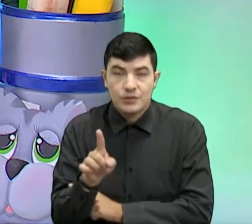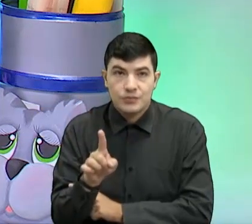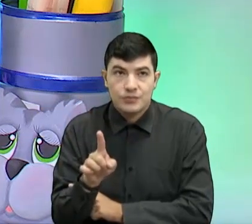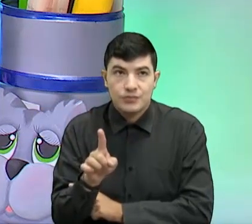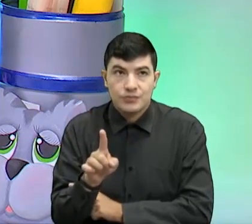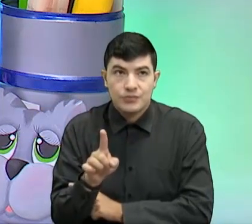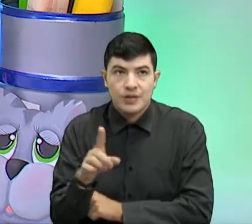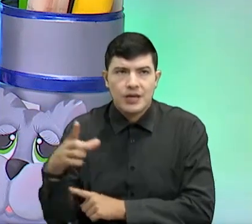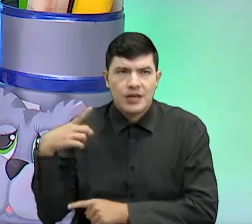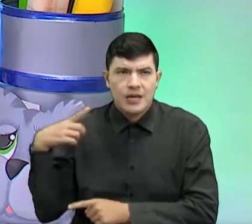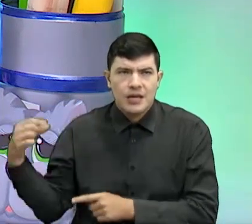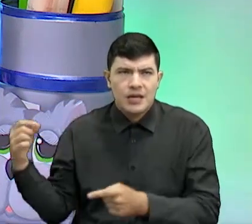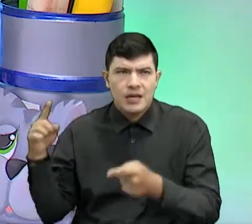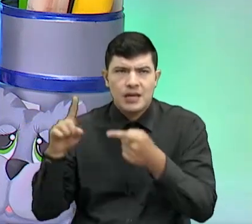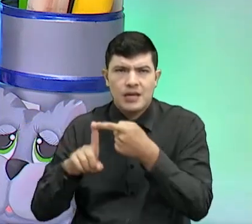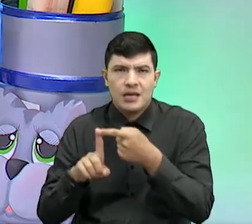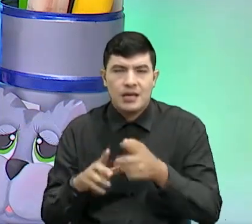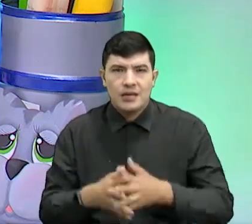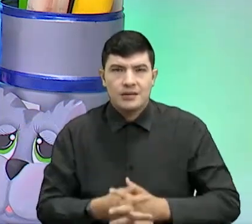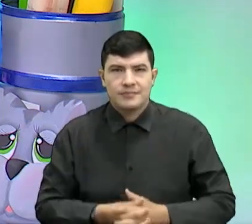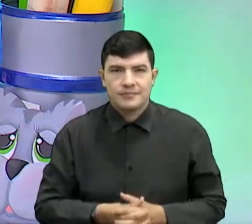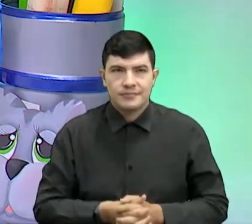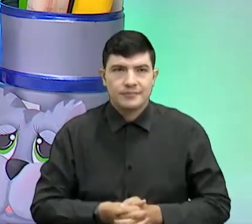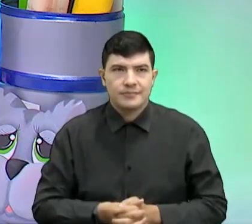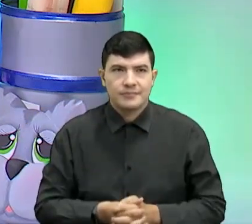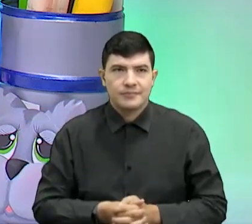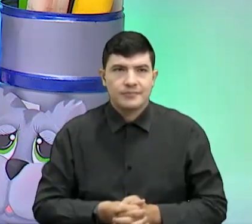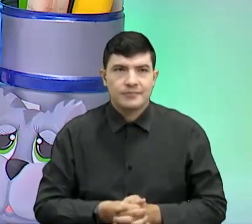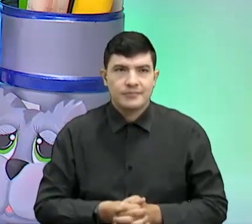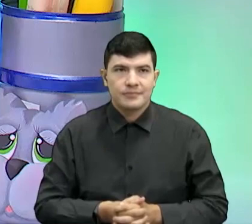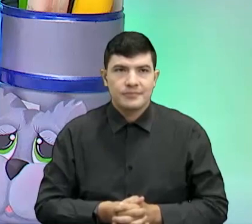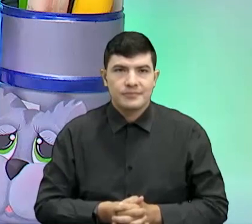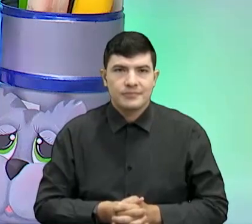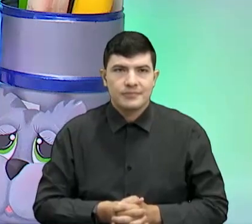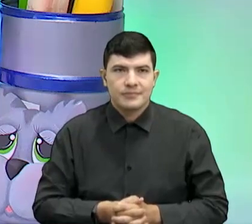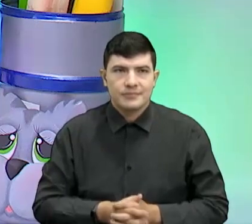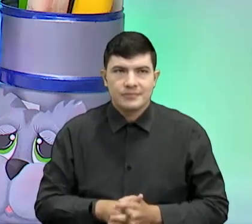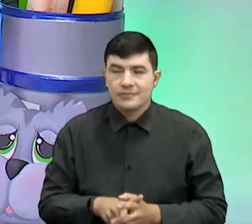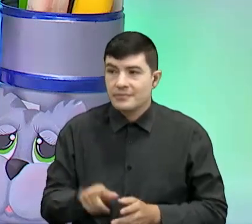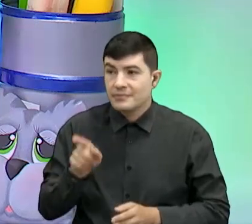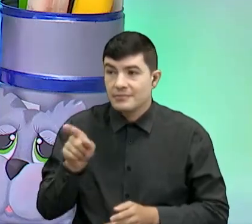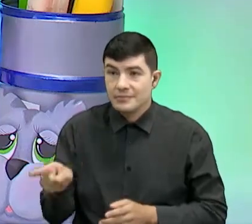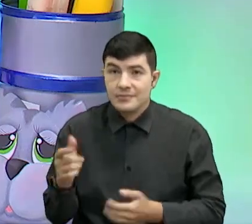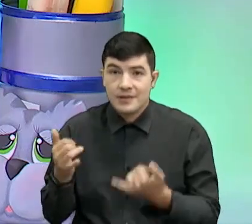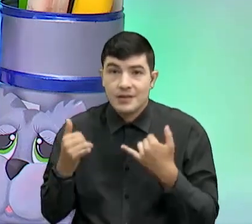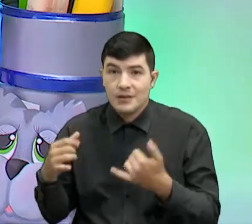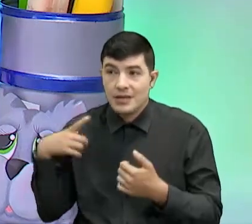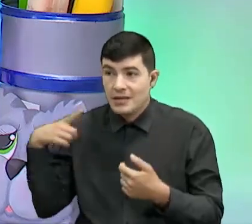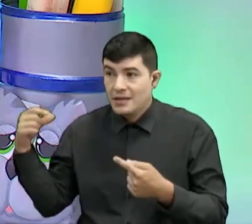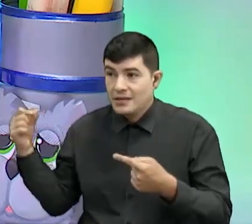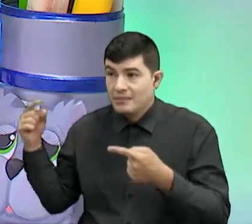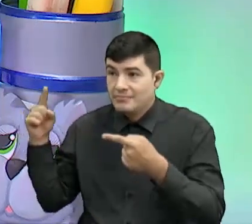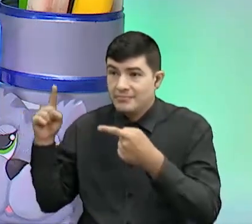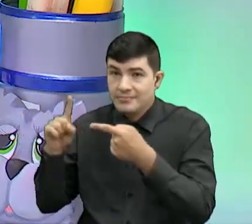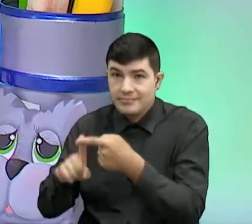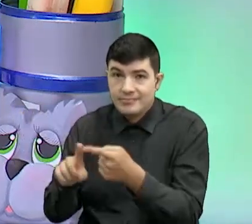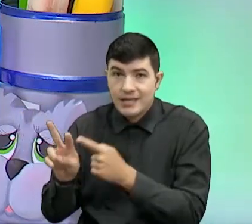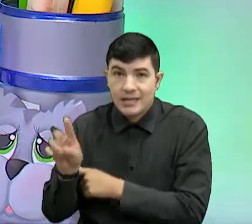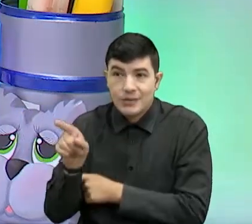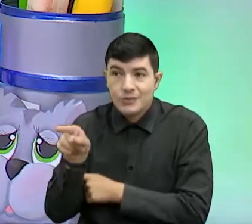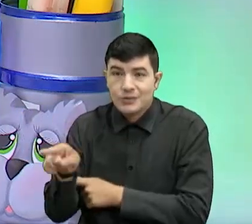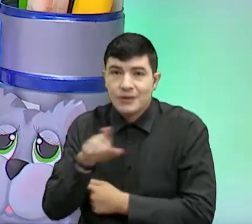La enfermedad del siglo XXI y se llama coronavirus. Ah, no. Coronavirus. Coronavirus. Coronavirus.